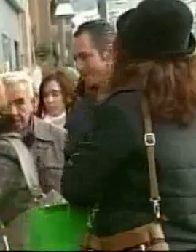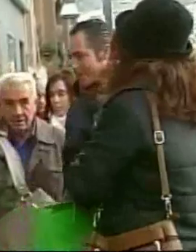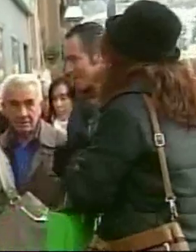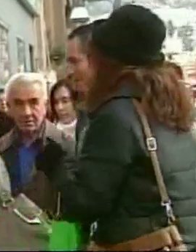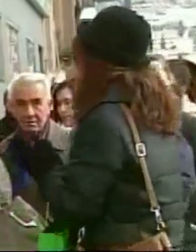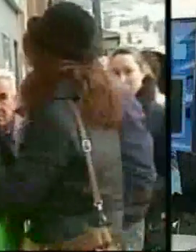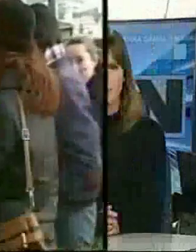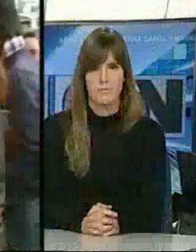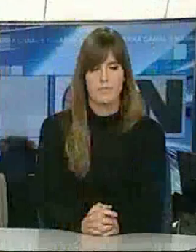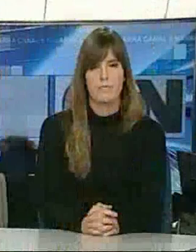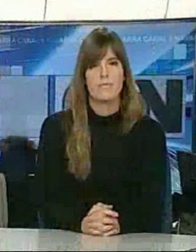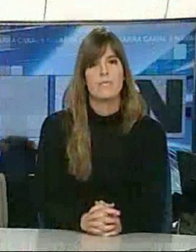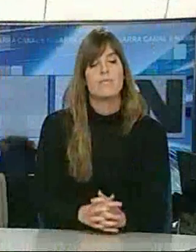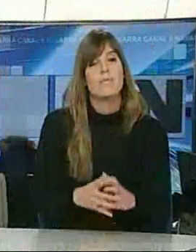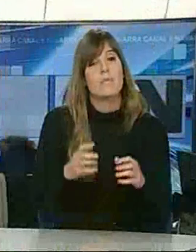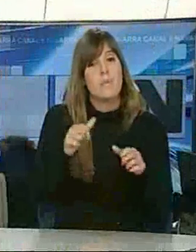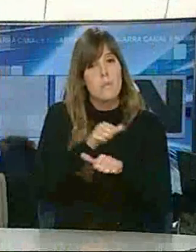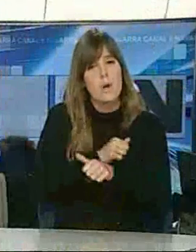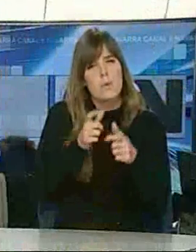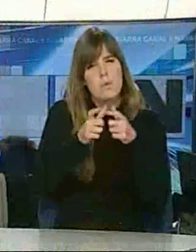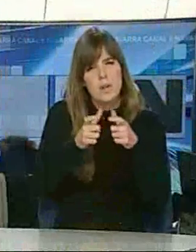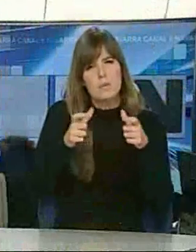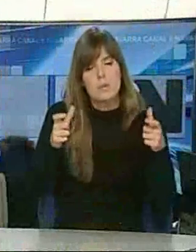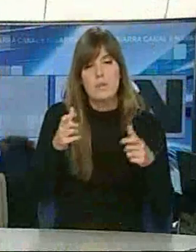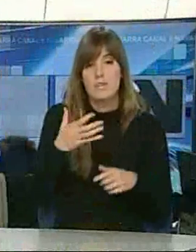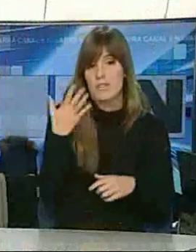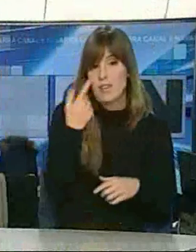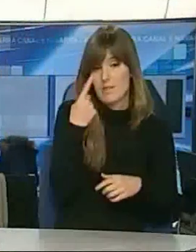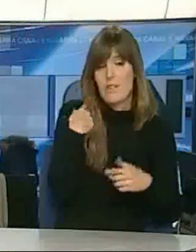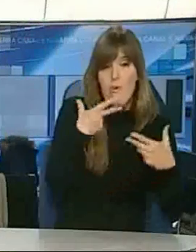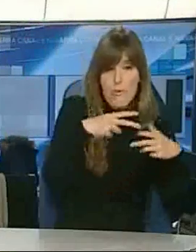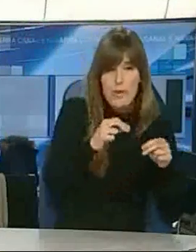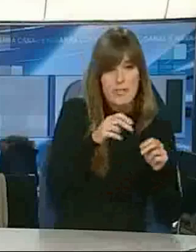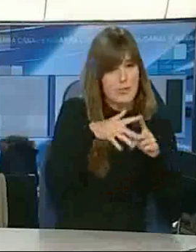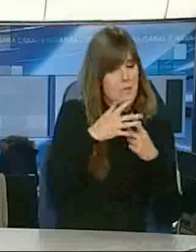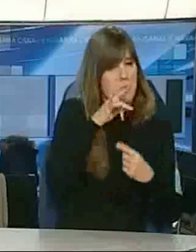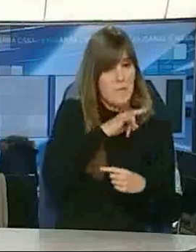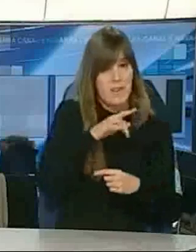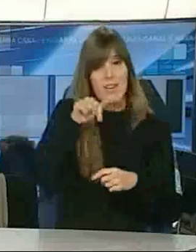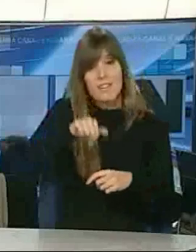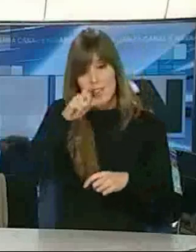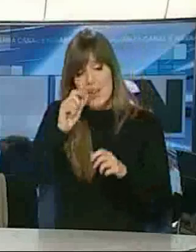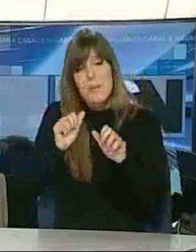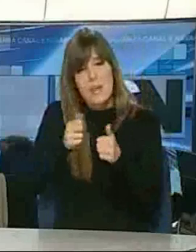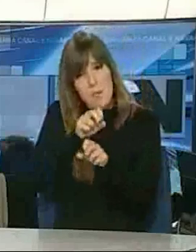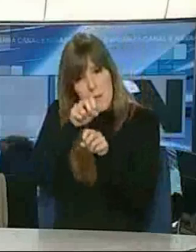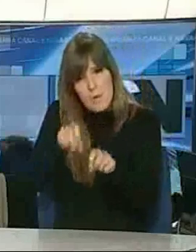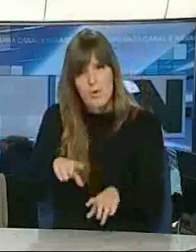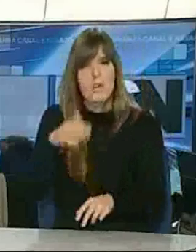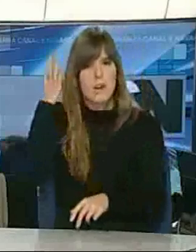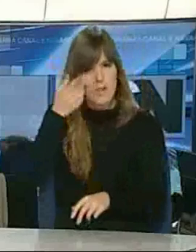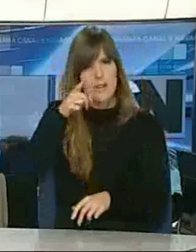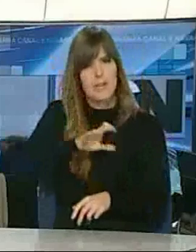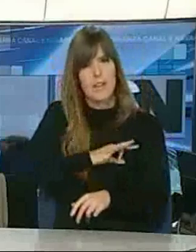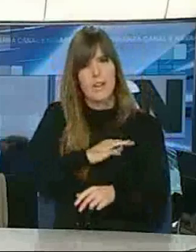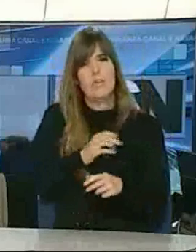La cola del paro es cada vez más larga. Empezamos el año, peor de lo que lo terminamos. Y Navarra no es ajena a la subida del desempleo. Aumentó en enero